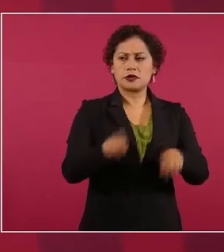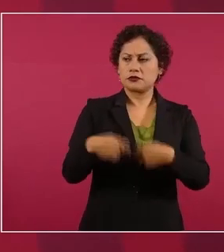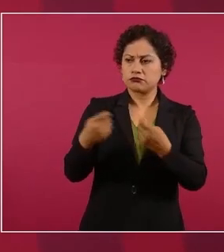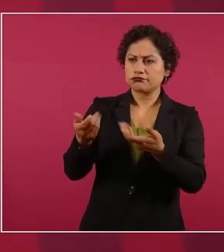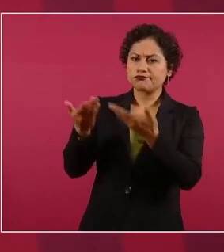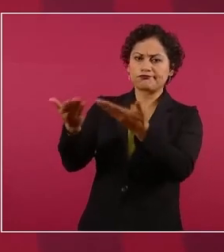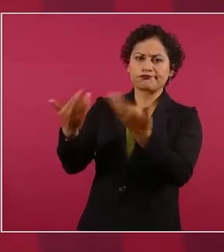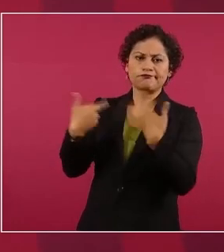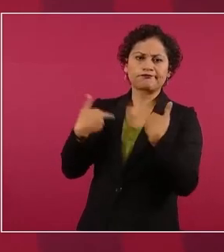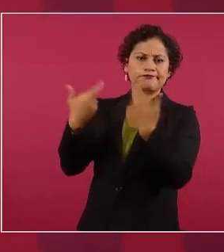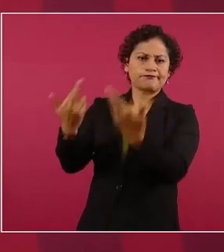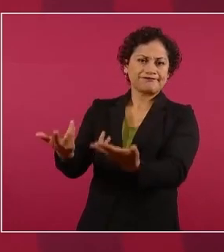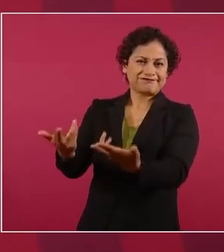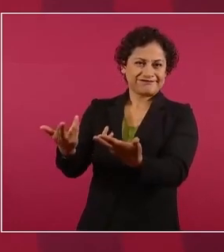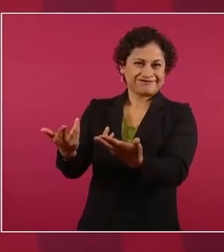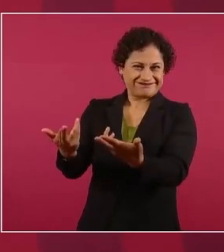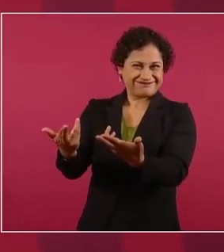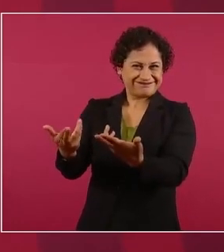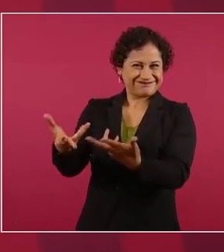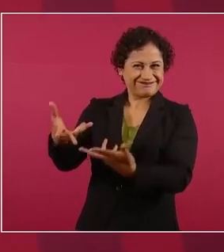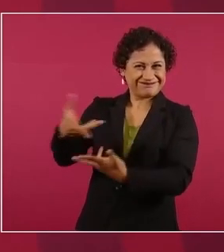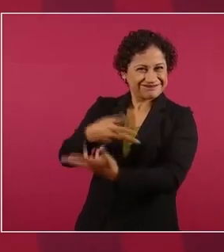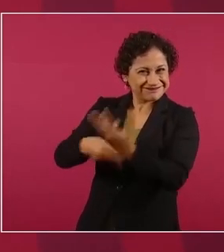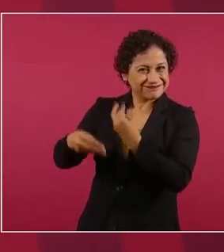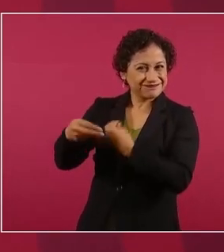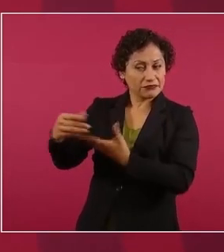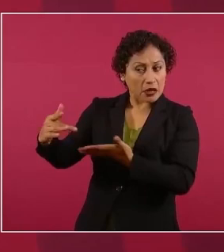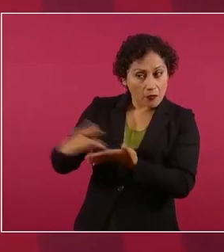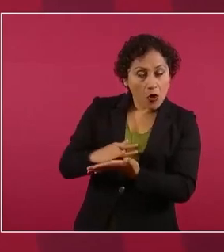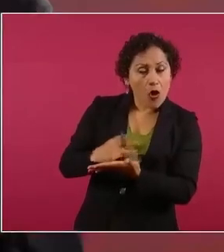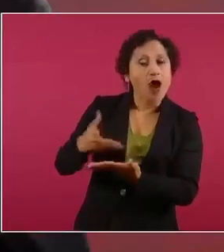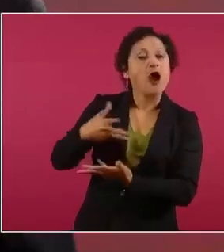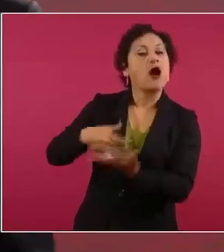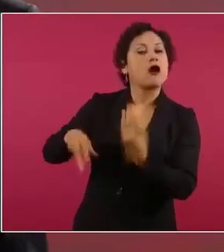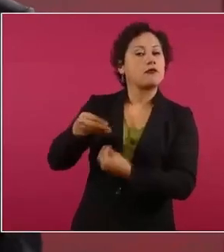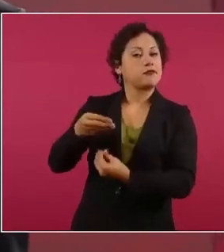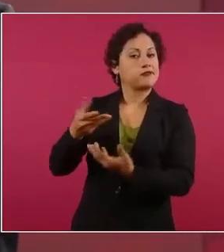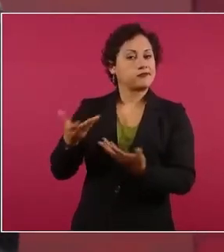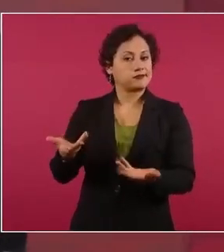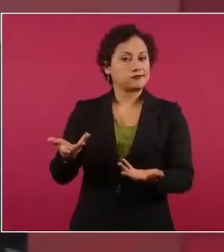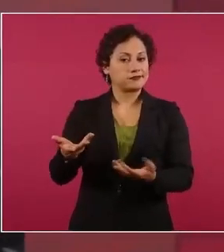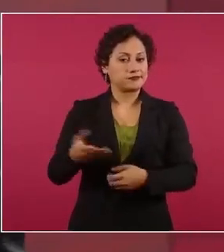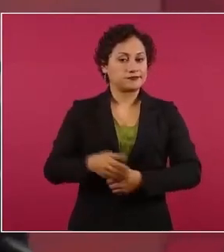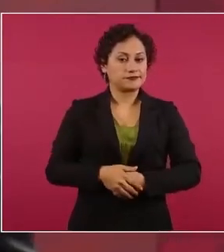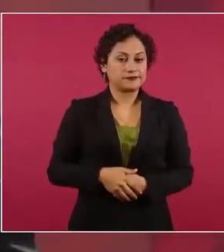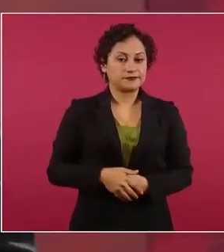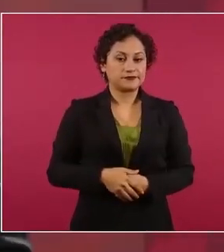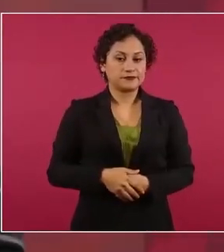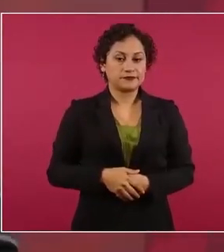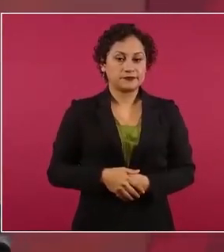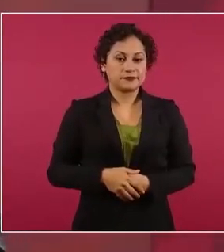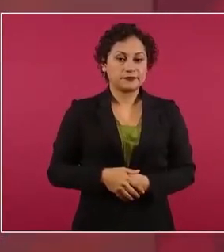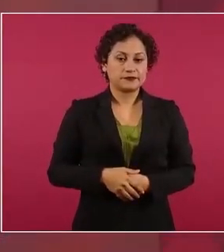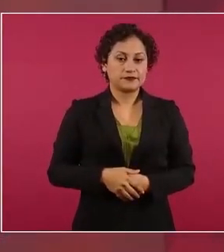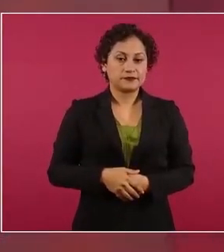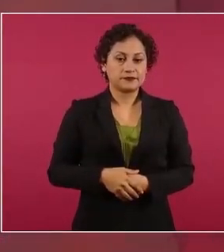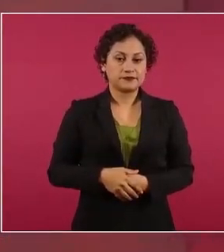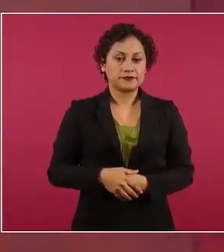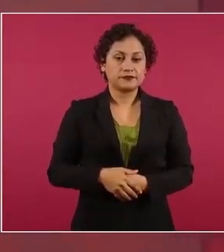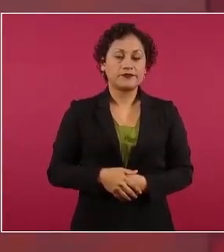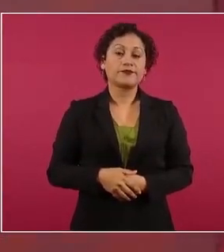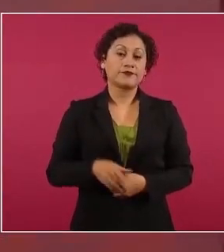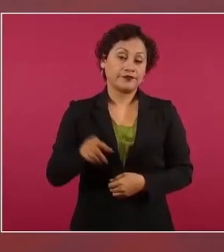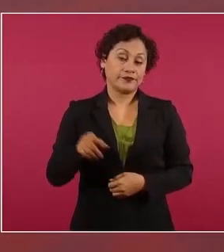este señor a pesar de que recibió la